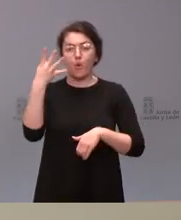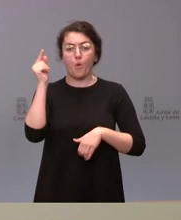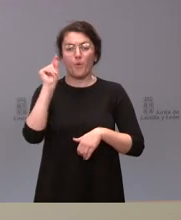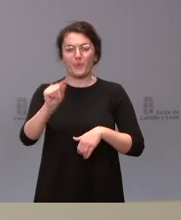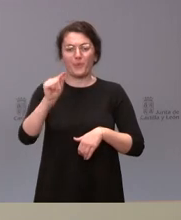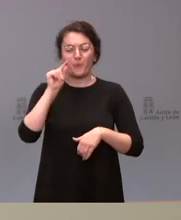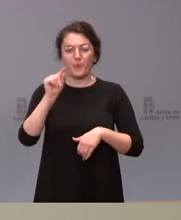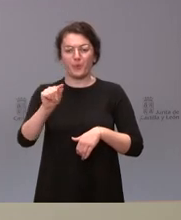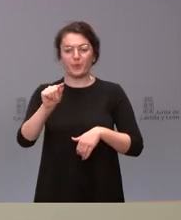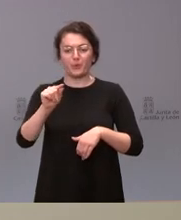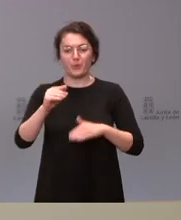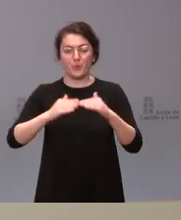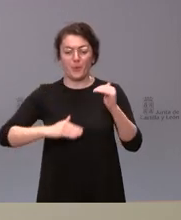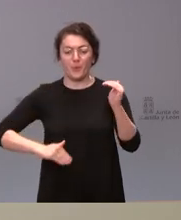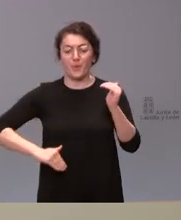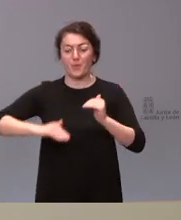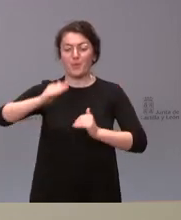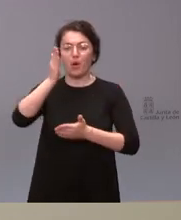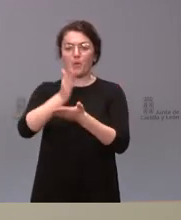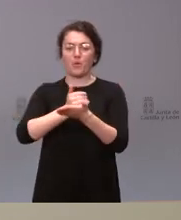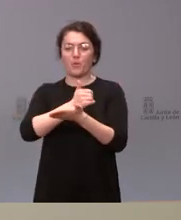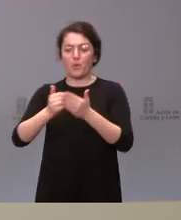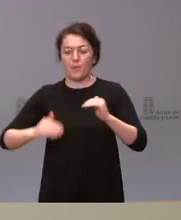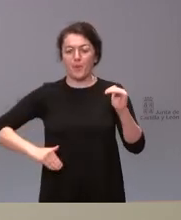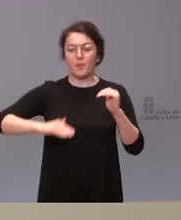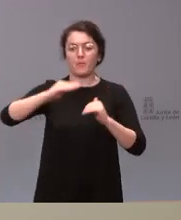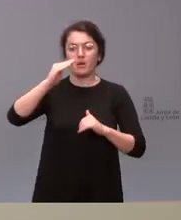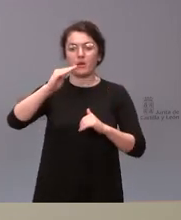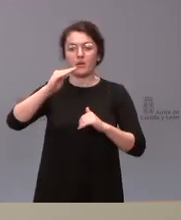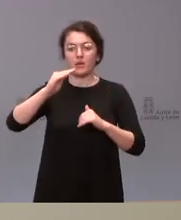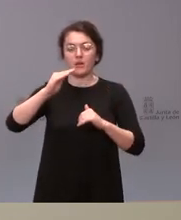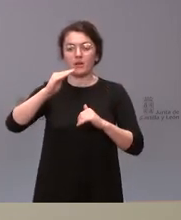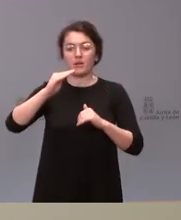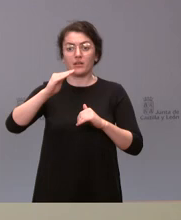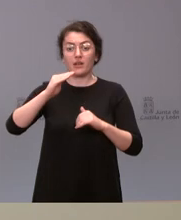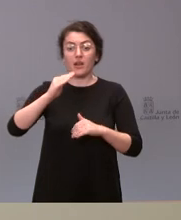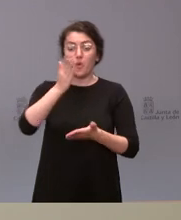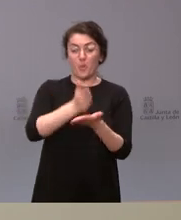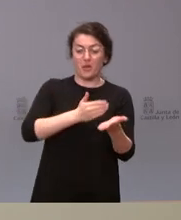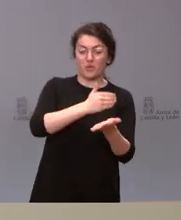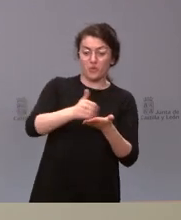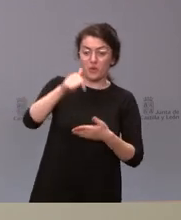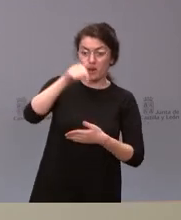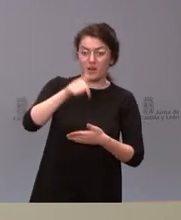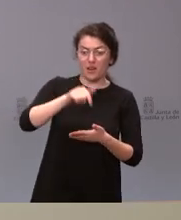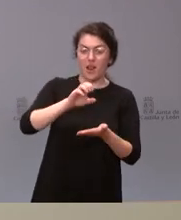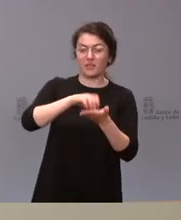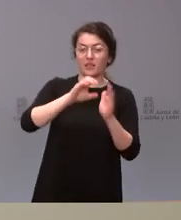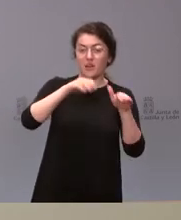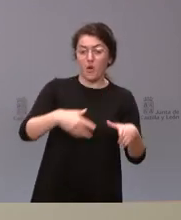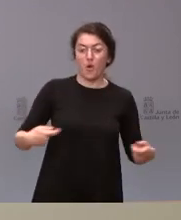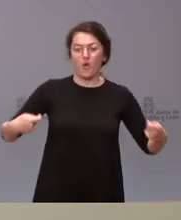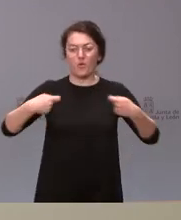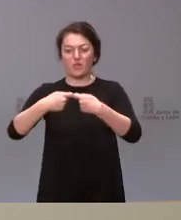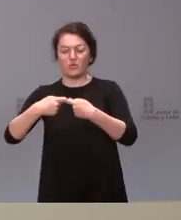en el ámbito de las comunidades autónomas que más conciertan con la sanidad privada es decir que ahora se concierta más desde Castilla y León yo no sé si estos datos